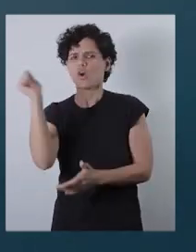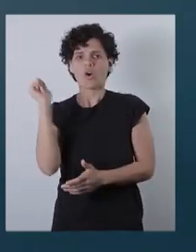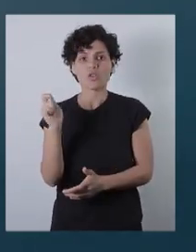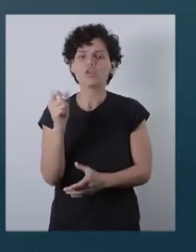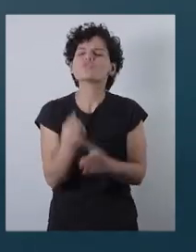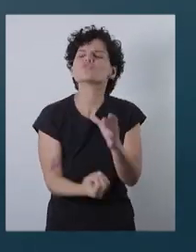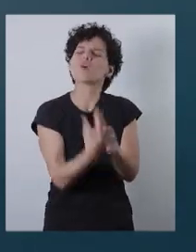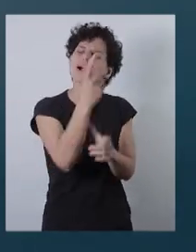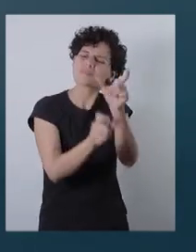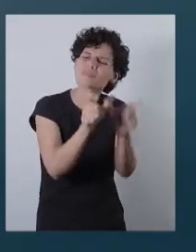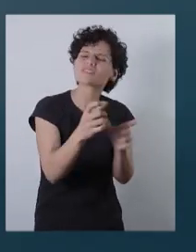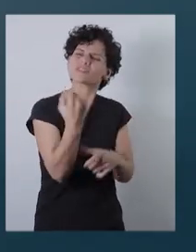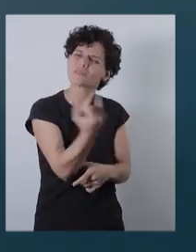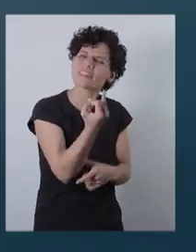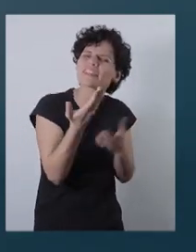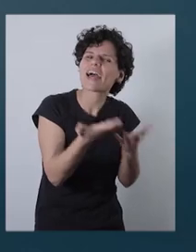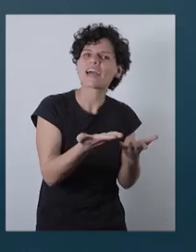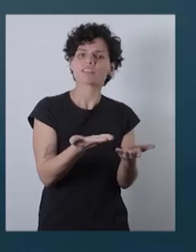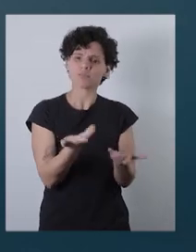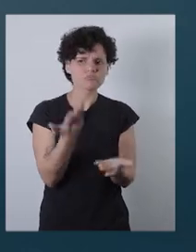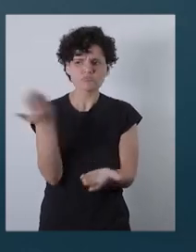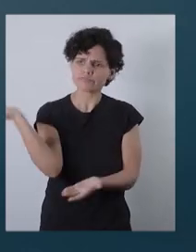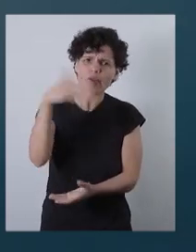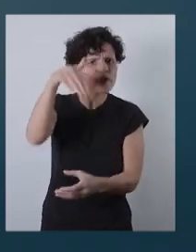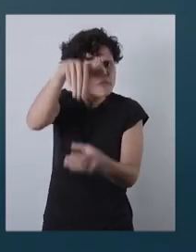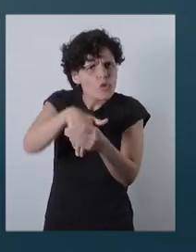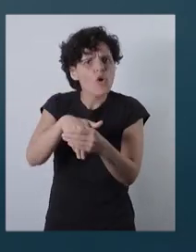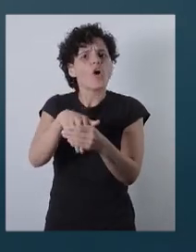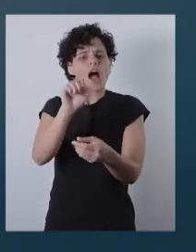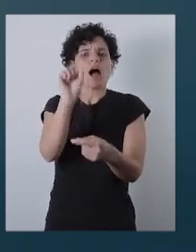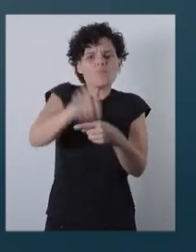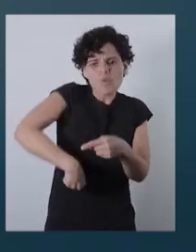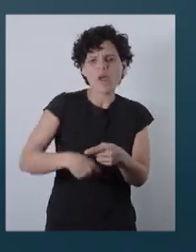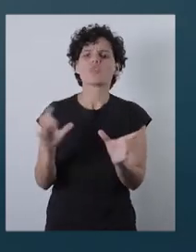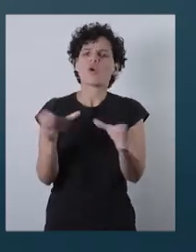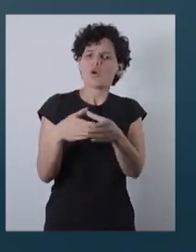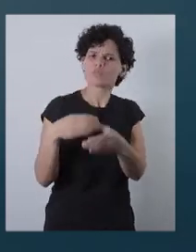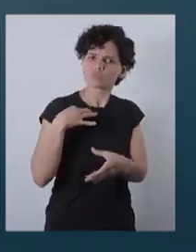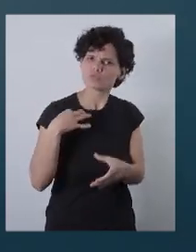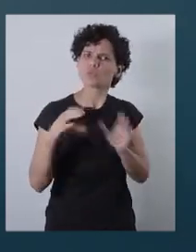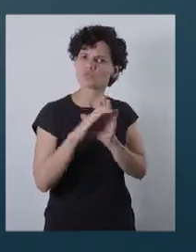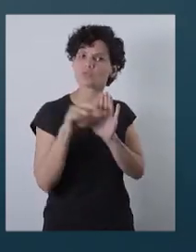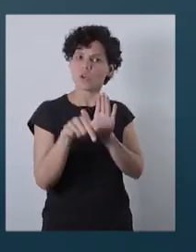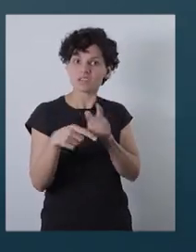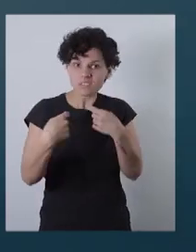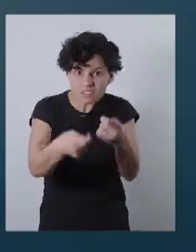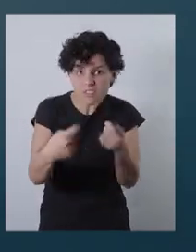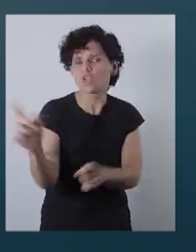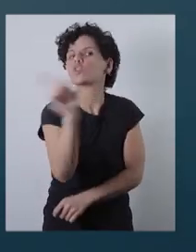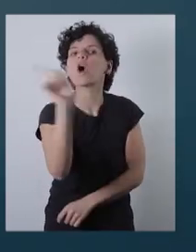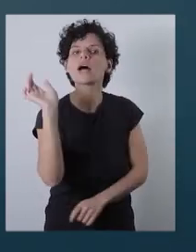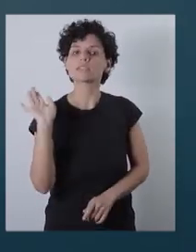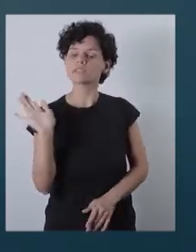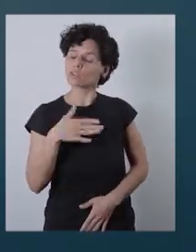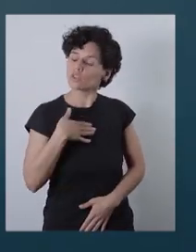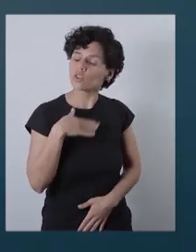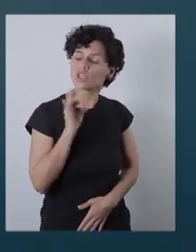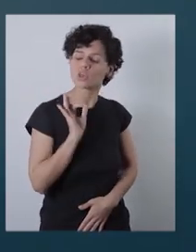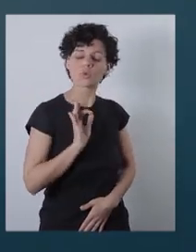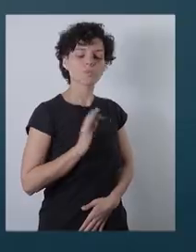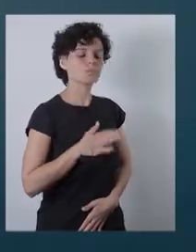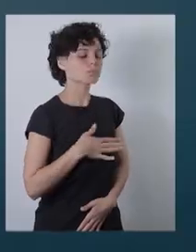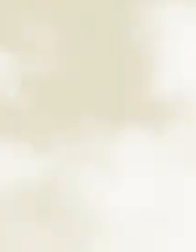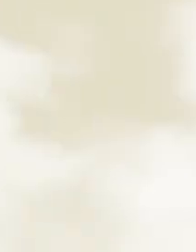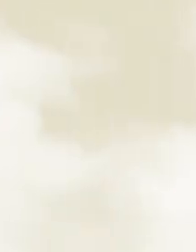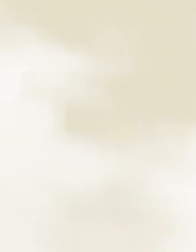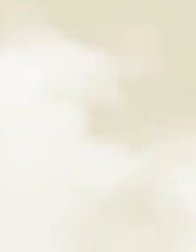llamar gente nueva, independiente. Así que vamos a votar a prueba y convención constitucional. Y eso no es derroche. Digo